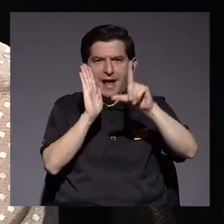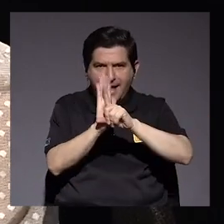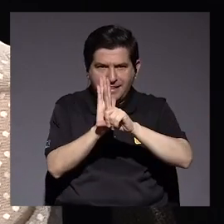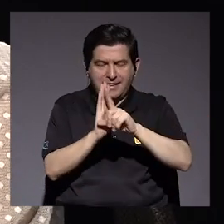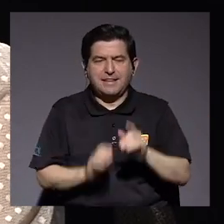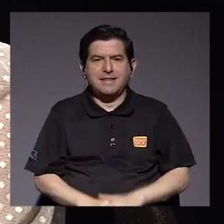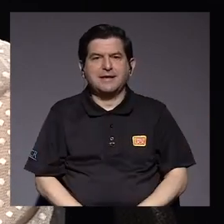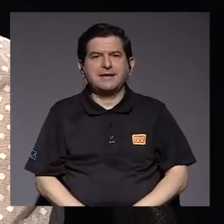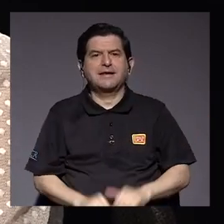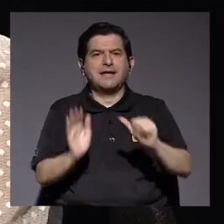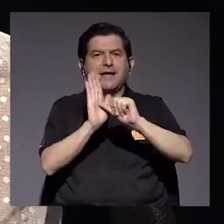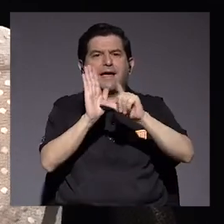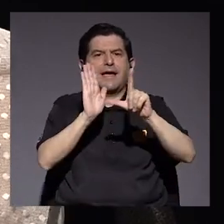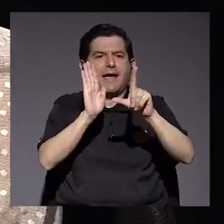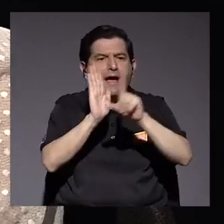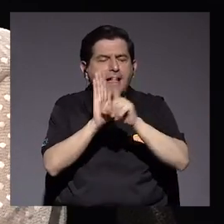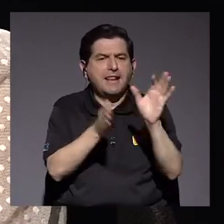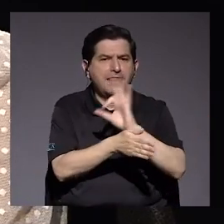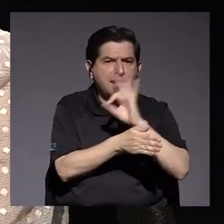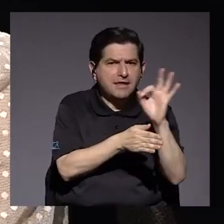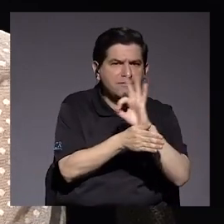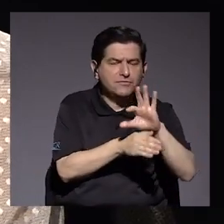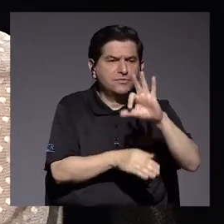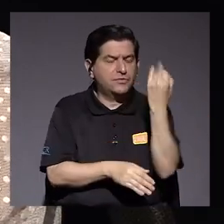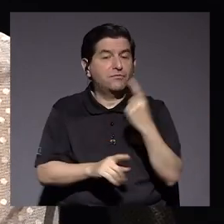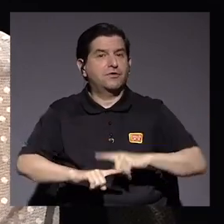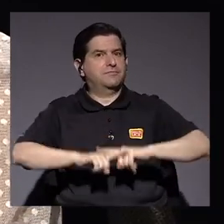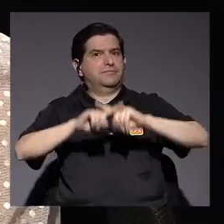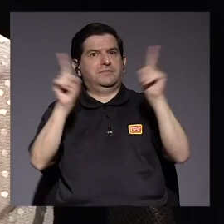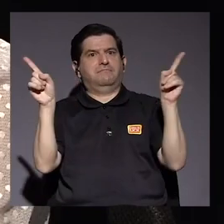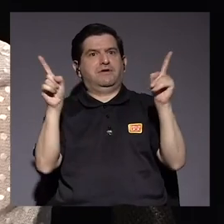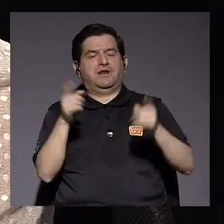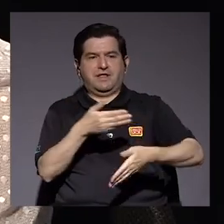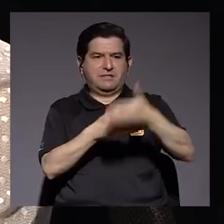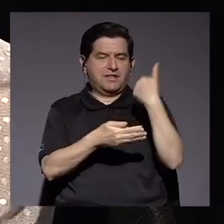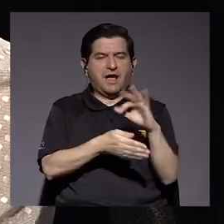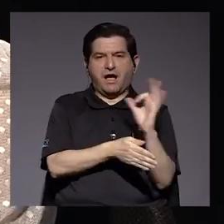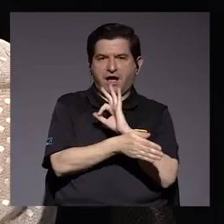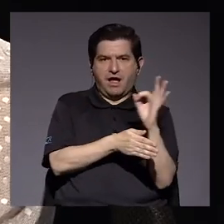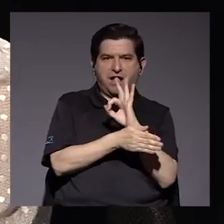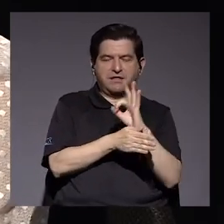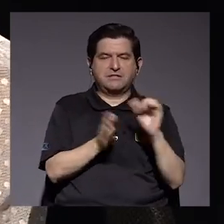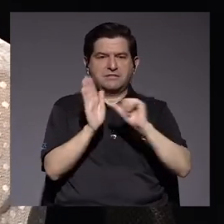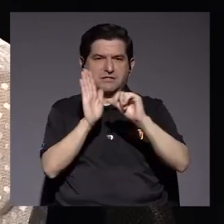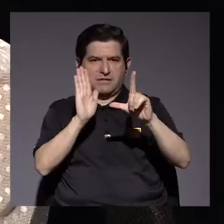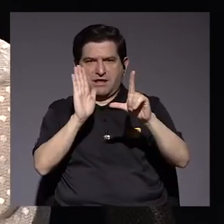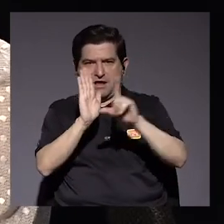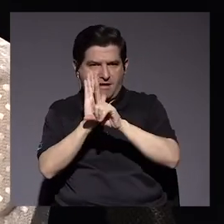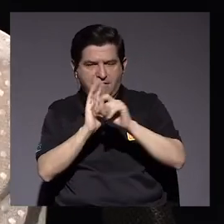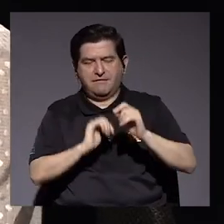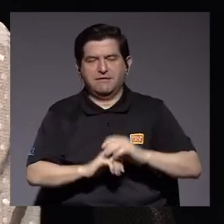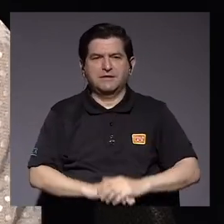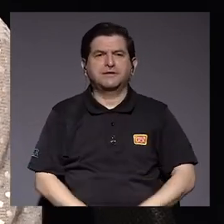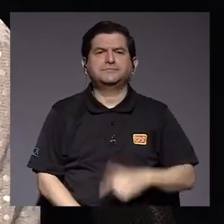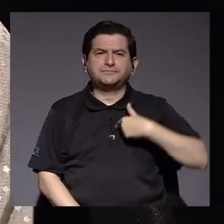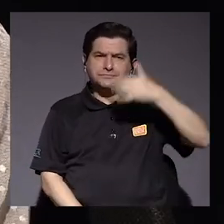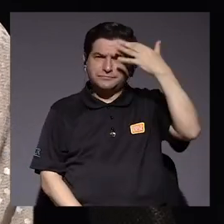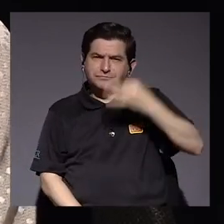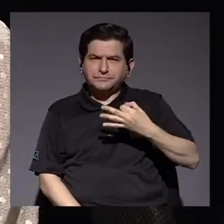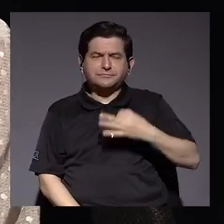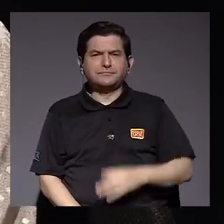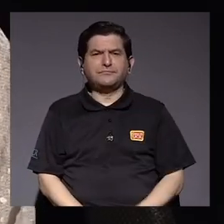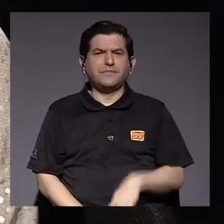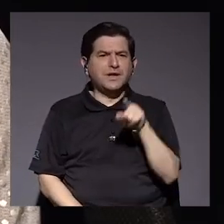ha sido una asamblea que ha funcionado de una manera muy distinta como solían funcionar las asambleas anteriores. Y yo creo que eso,